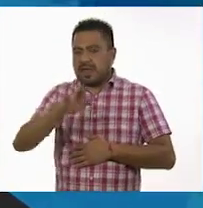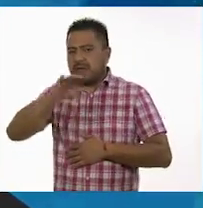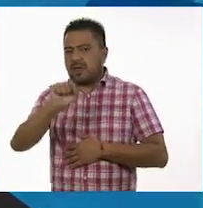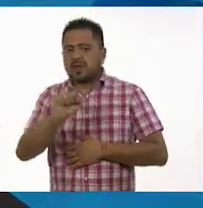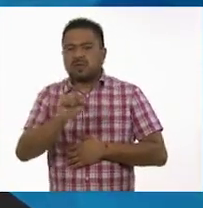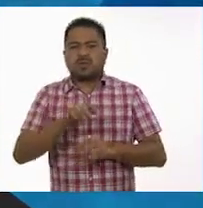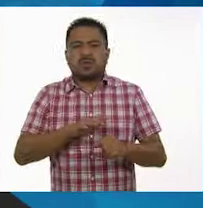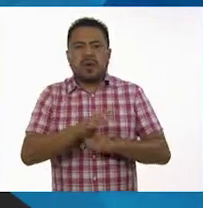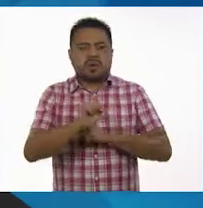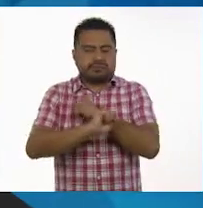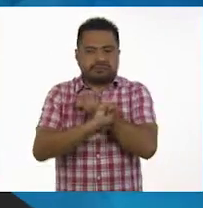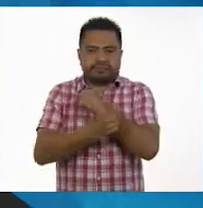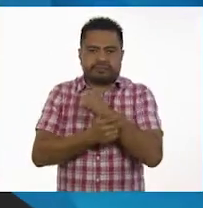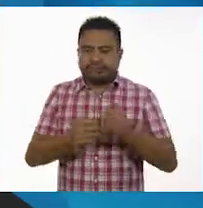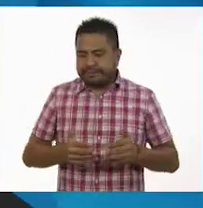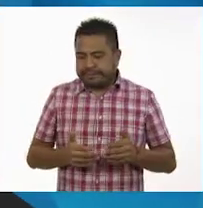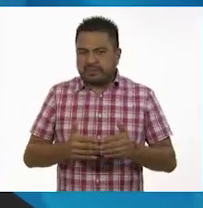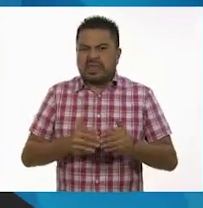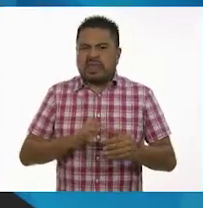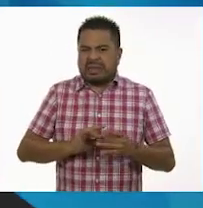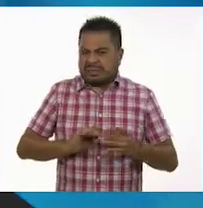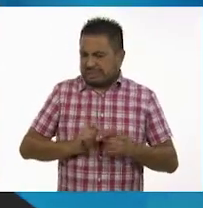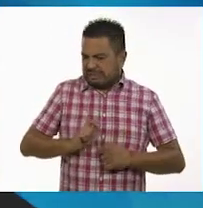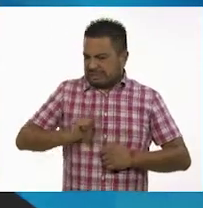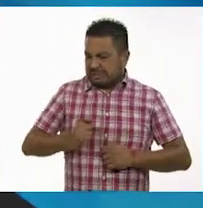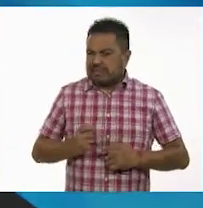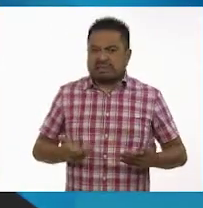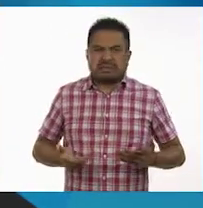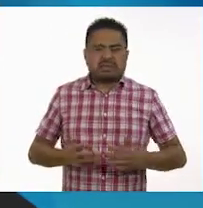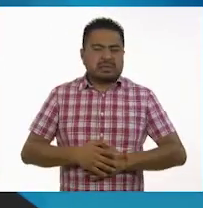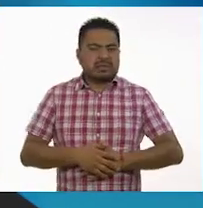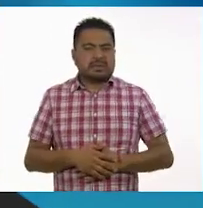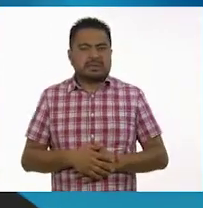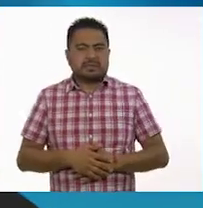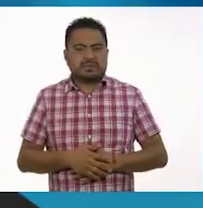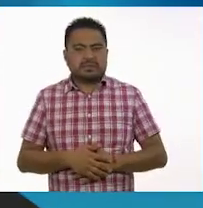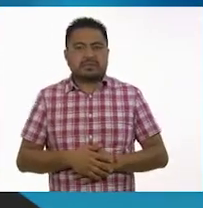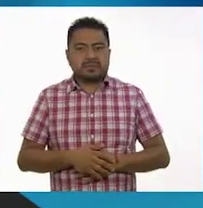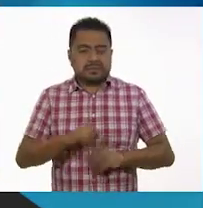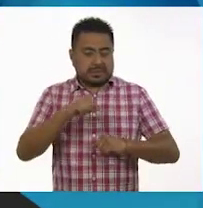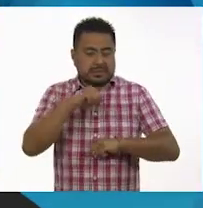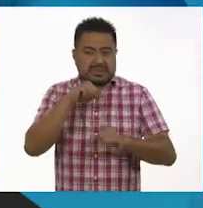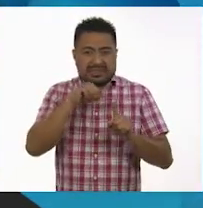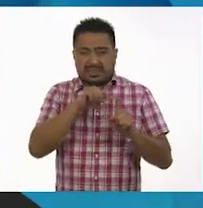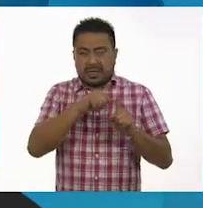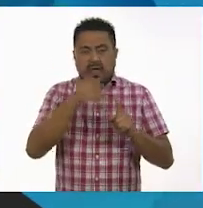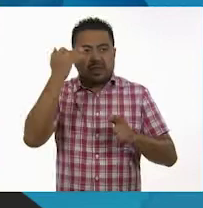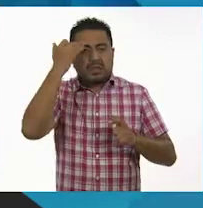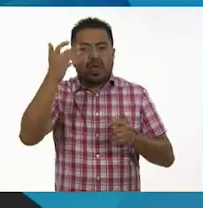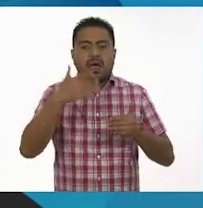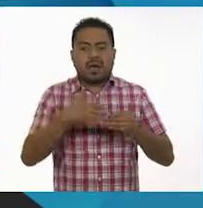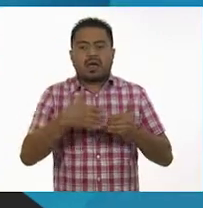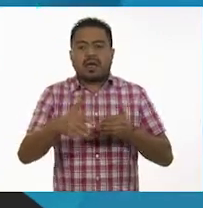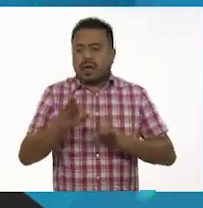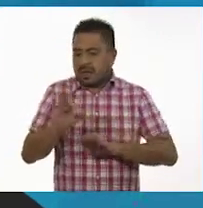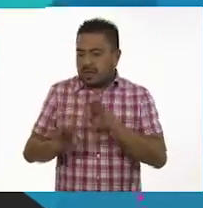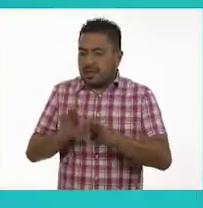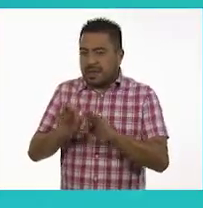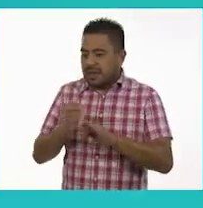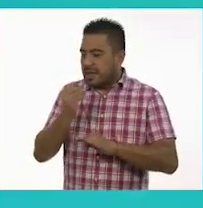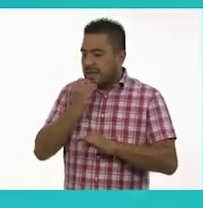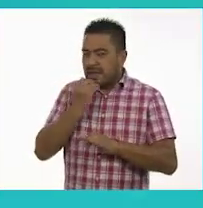La gestación. ¿A qué se refiere con gestación? La gestación es al tiempo que la cría se